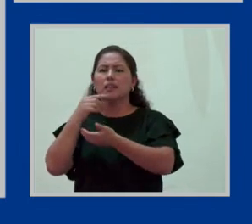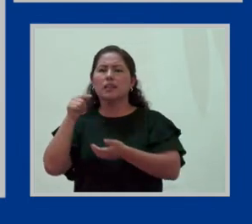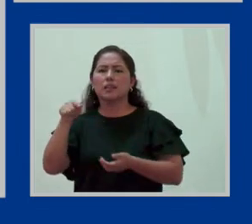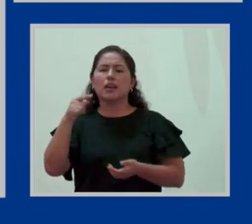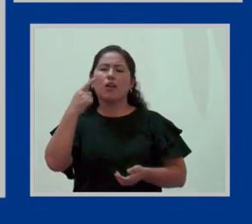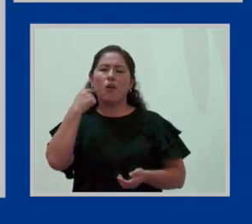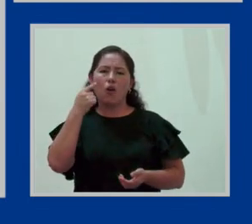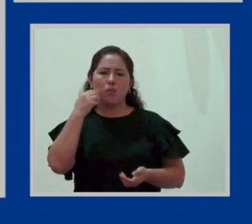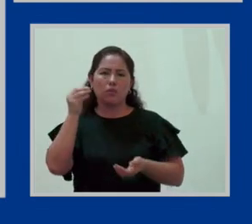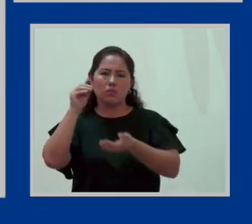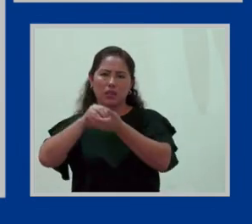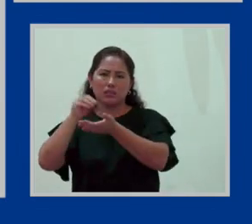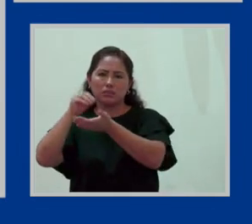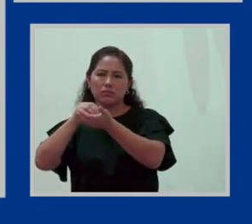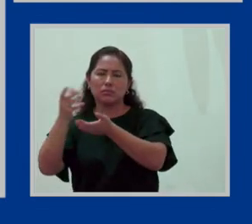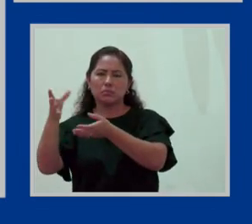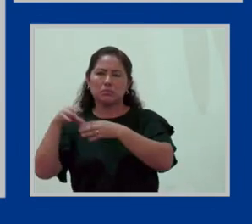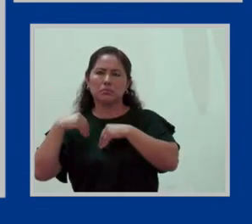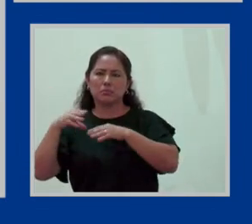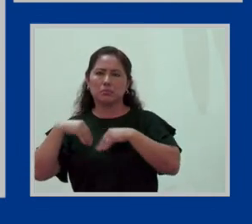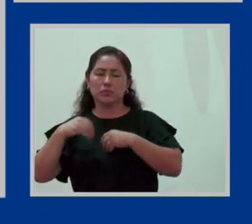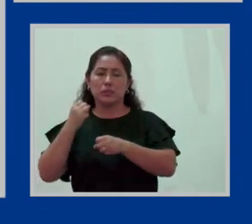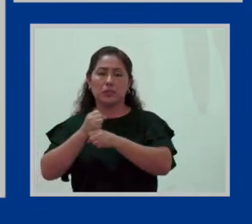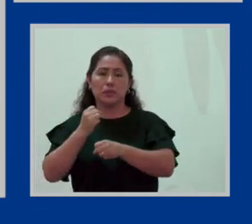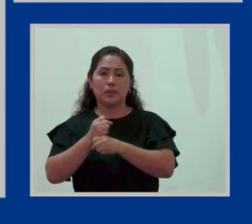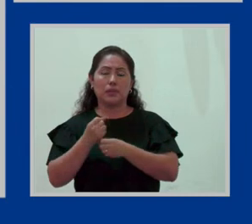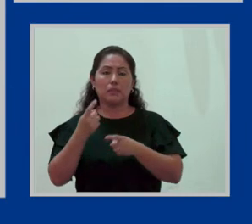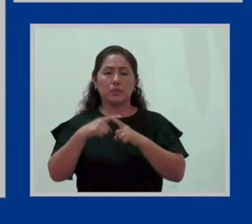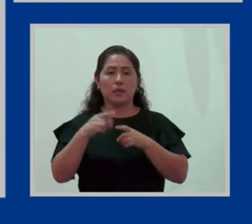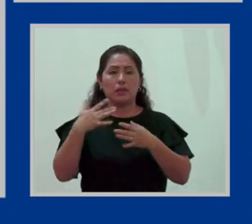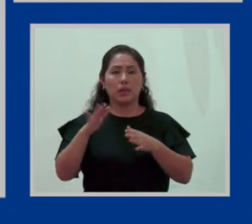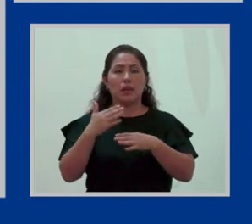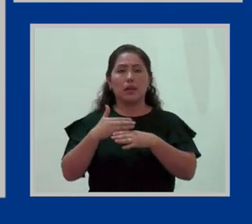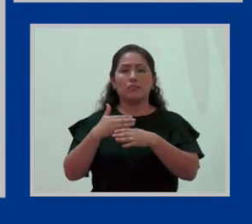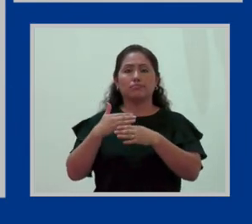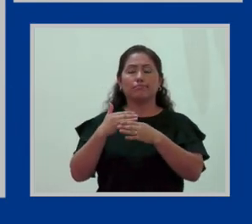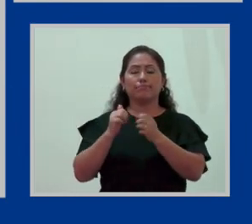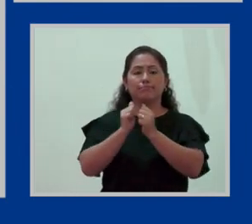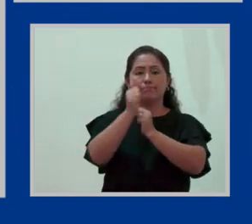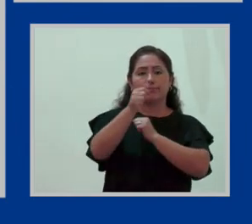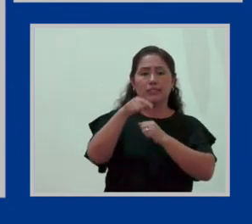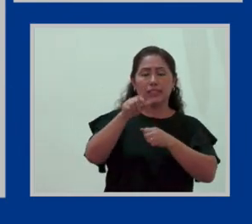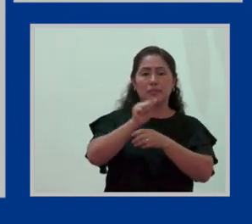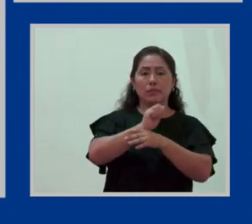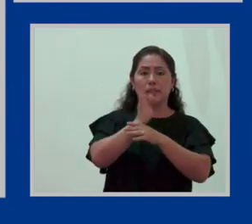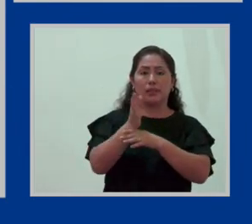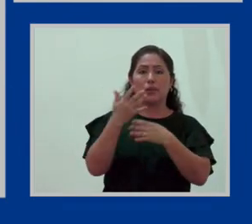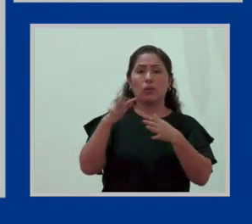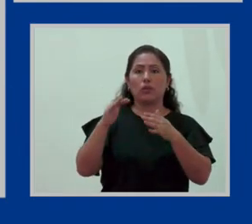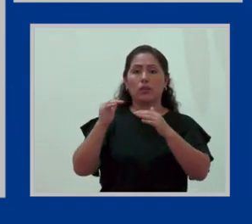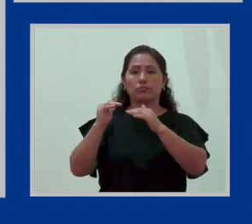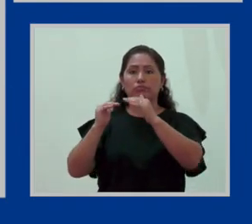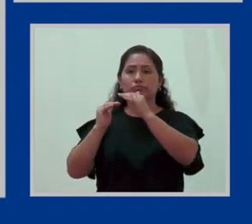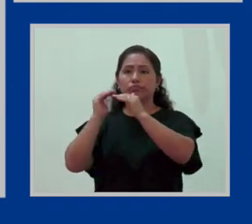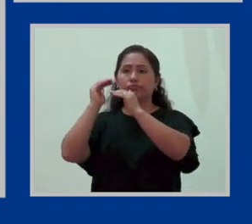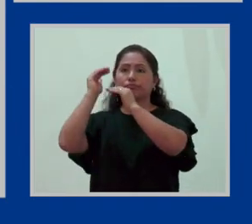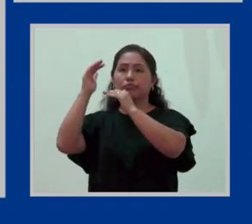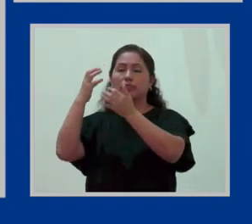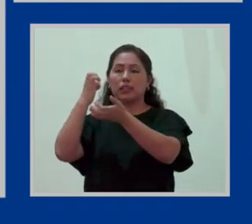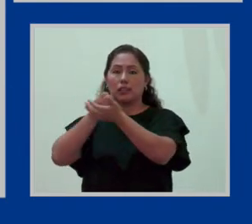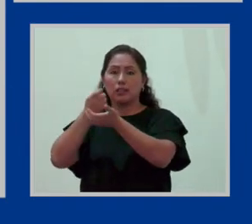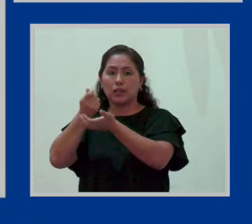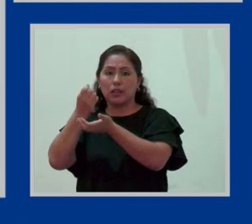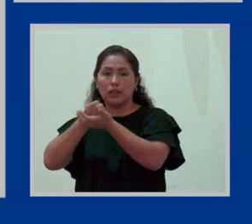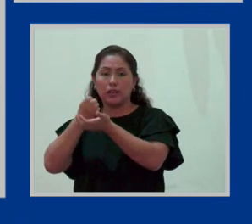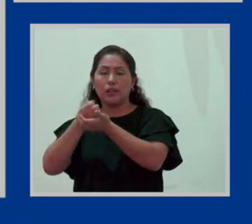hombres. Pero fuera de eso, pasada la pandemia, o cuando la recuperación económica empezó, de nuevo tenemos una brecha